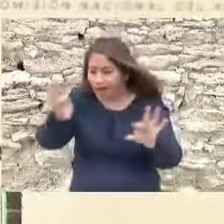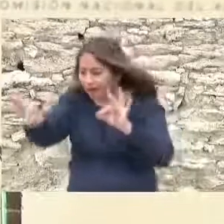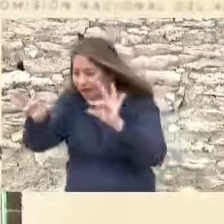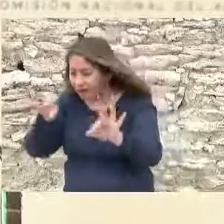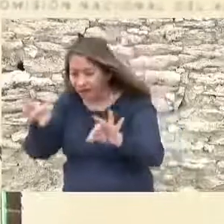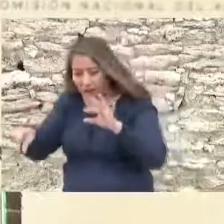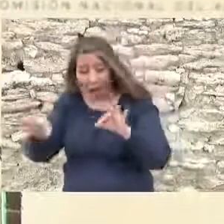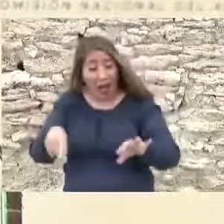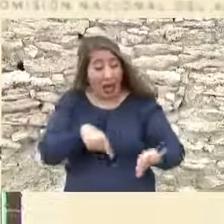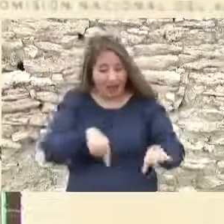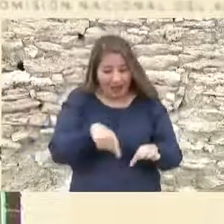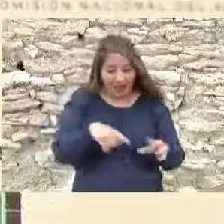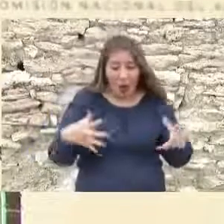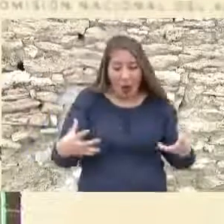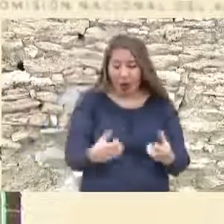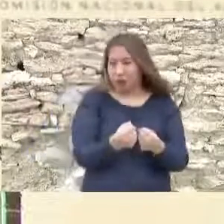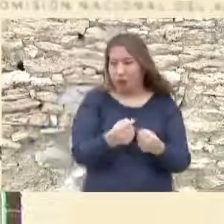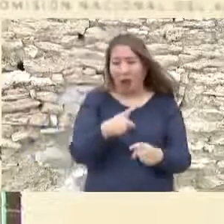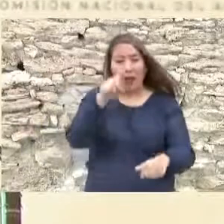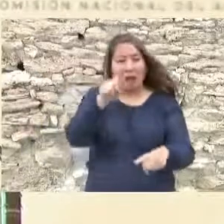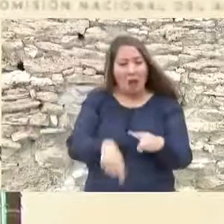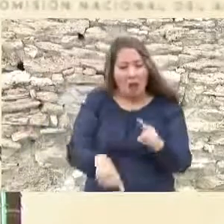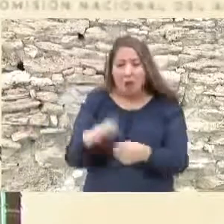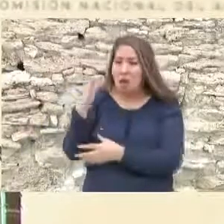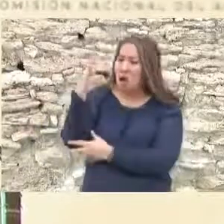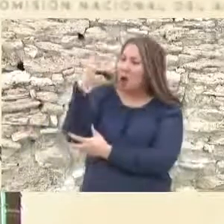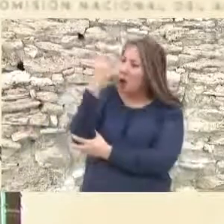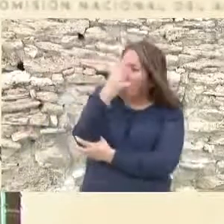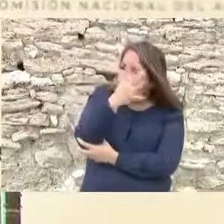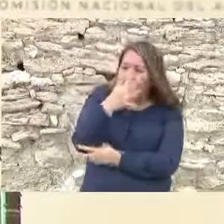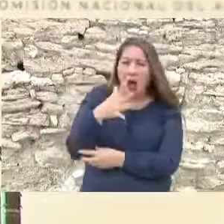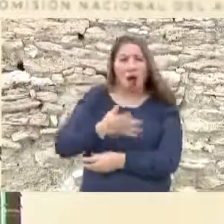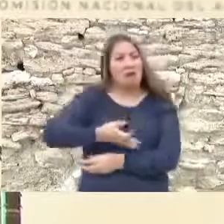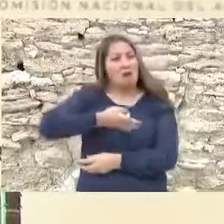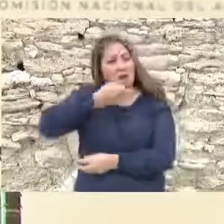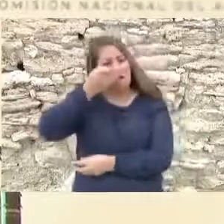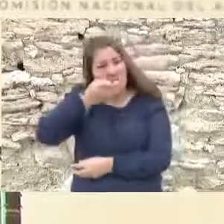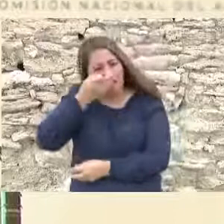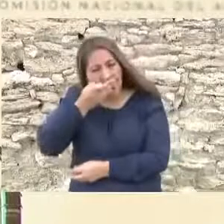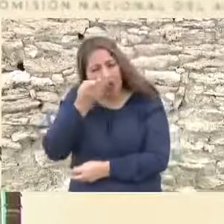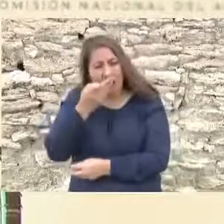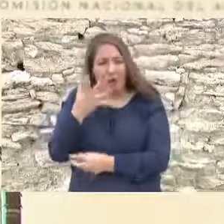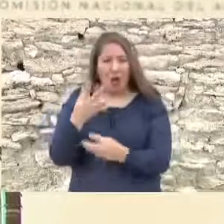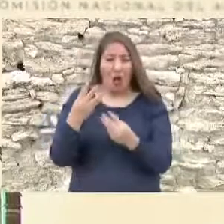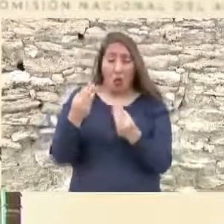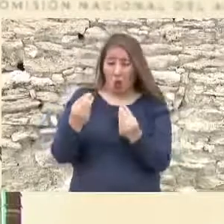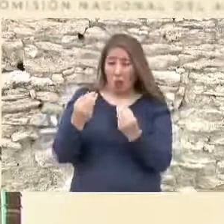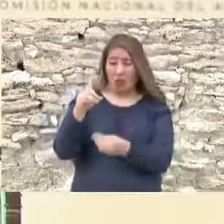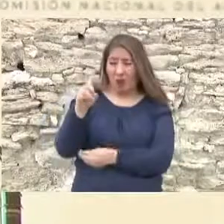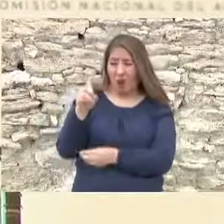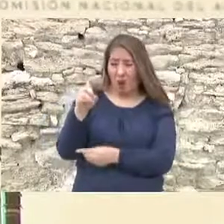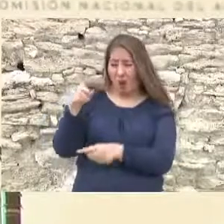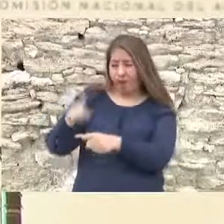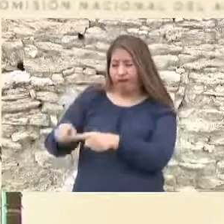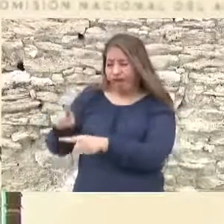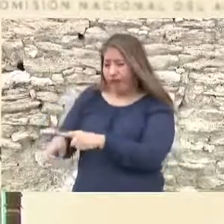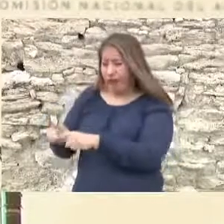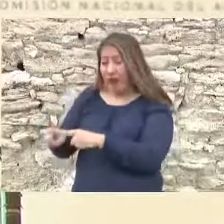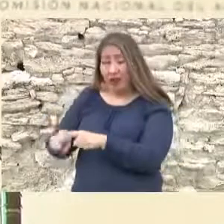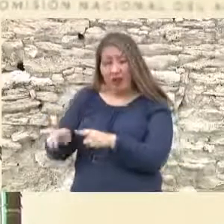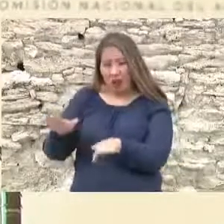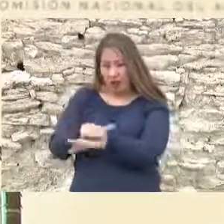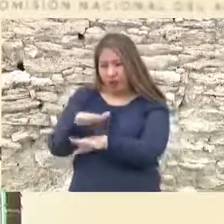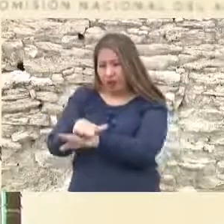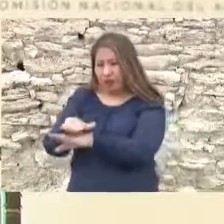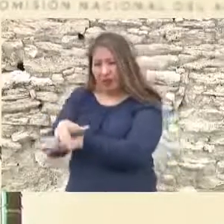de recuperación, quitaron árboles y plantas que necesitaban mucha gente, mucha agua y se procedió a la